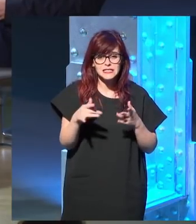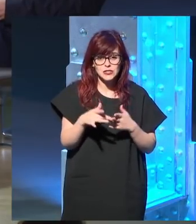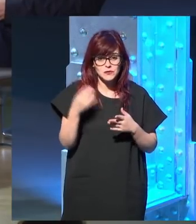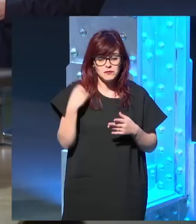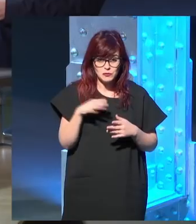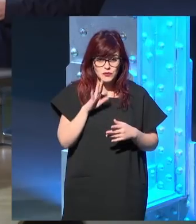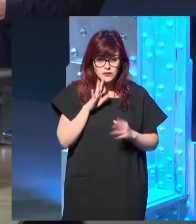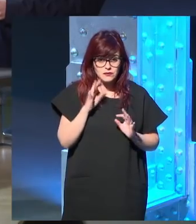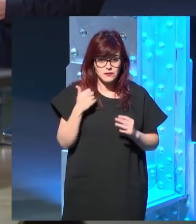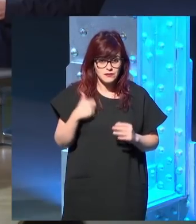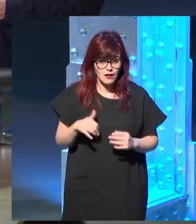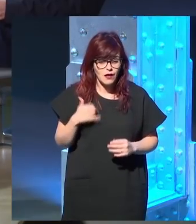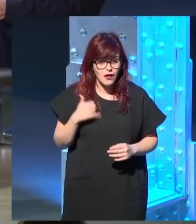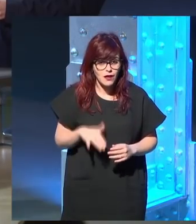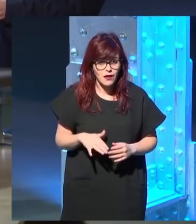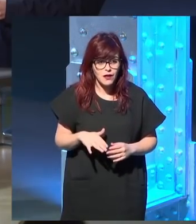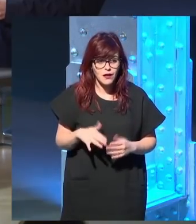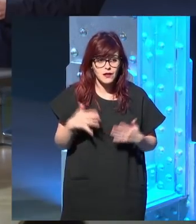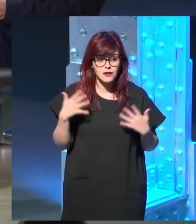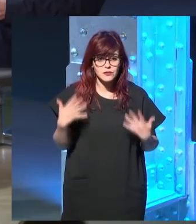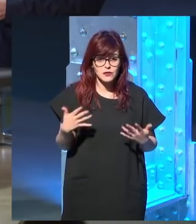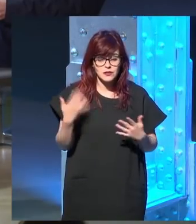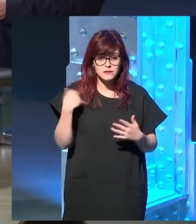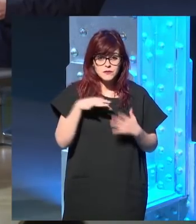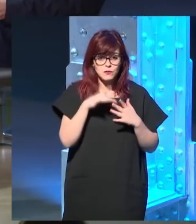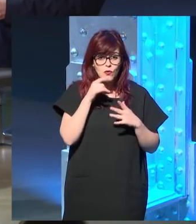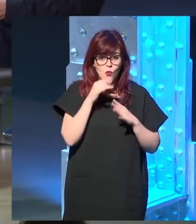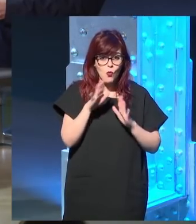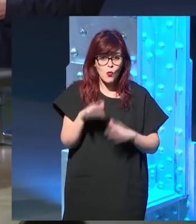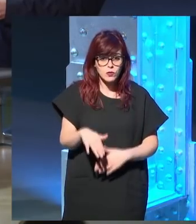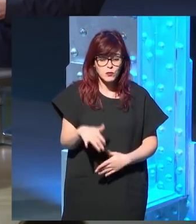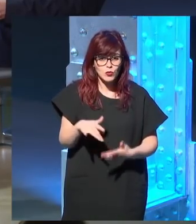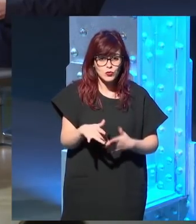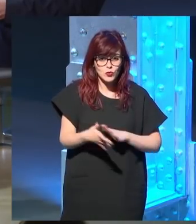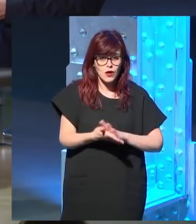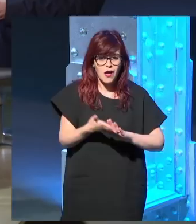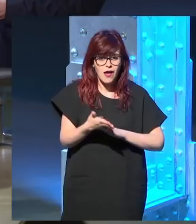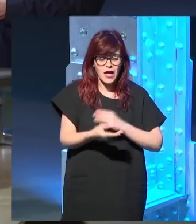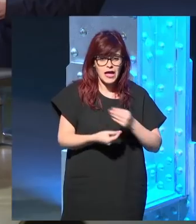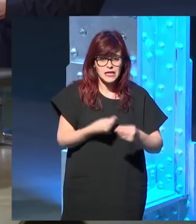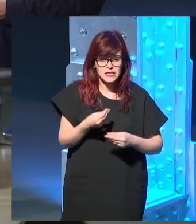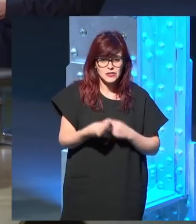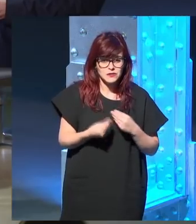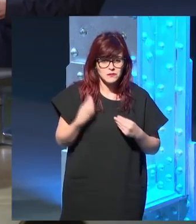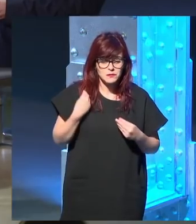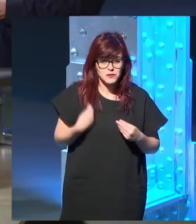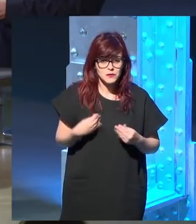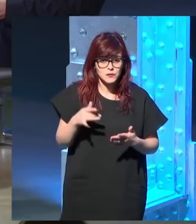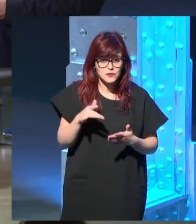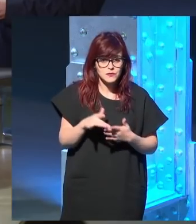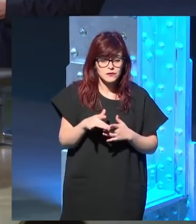antes, ¿no? Y esos ghost writers en última instancia estaban haciendo lo que hizo Pierre Menard con